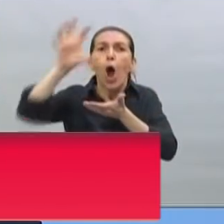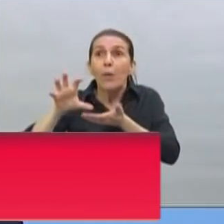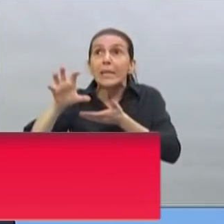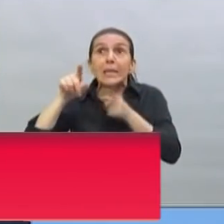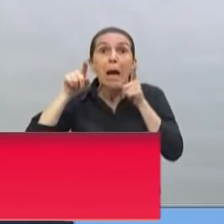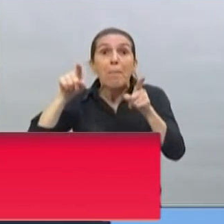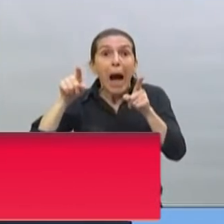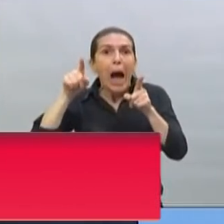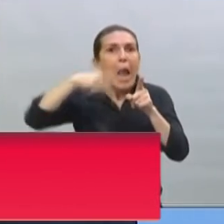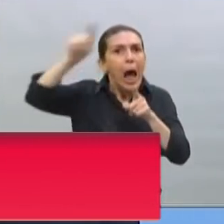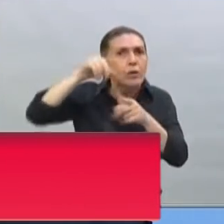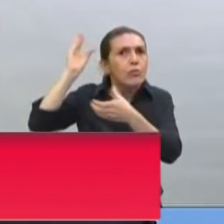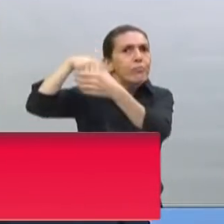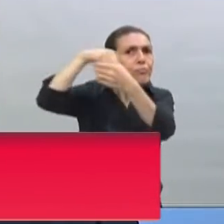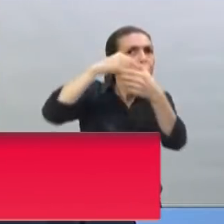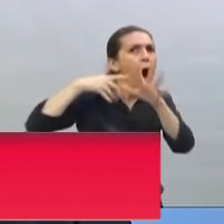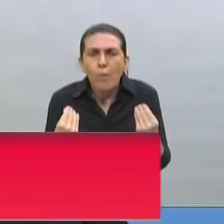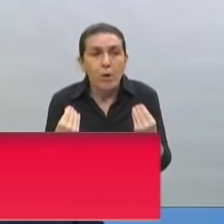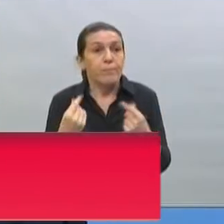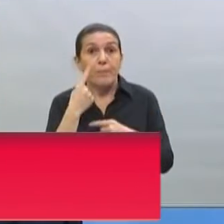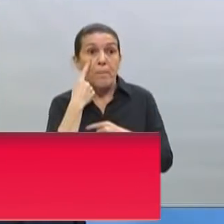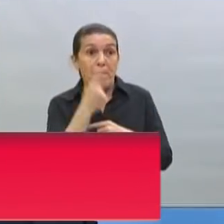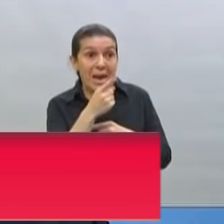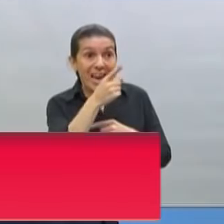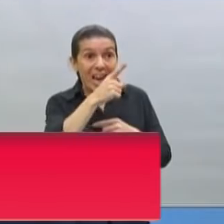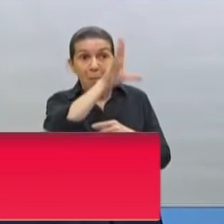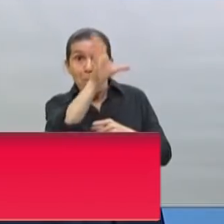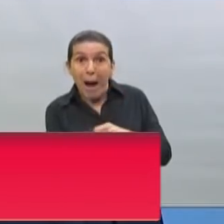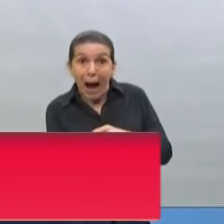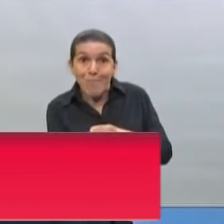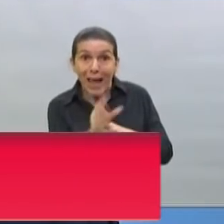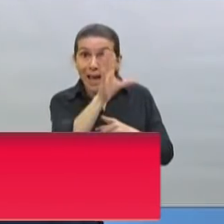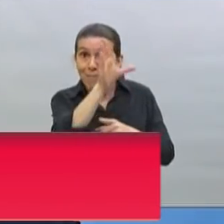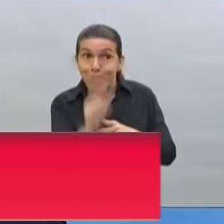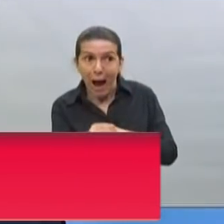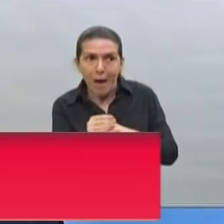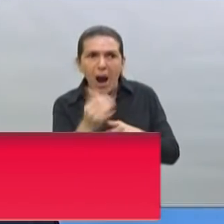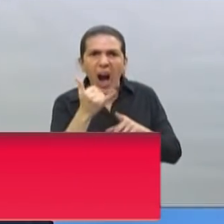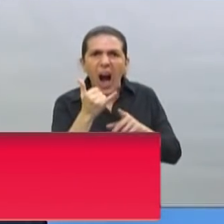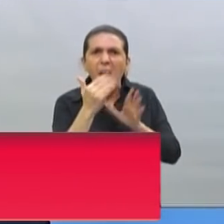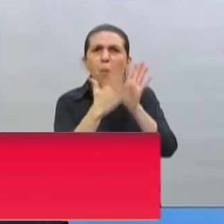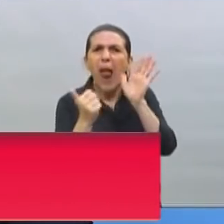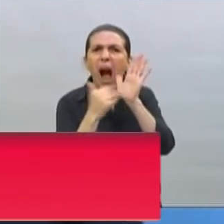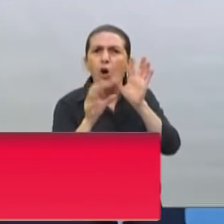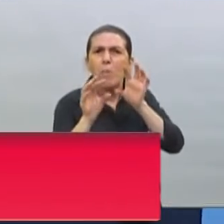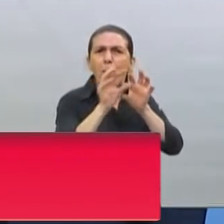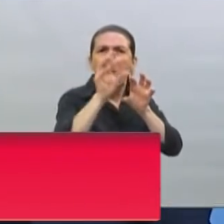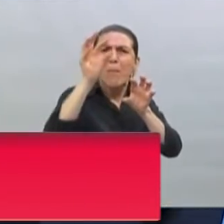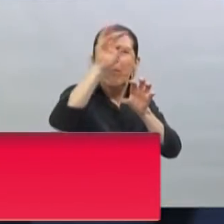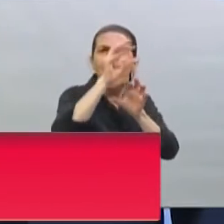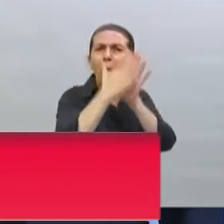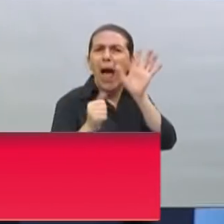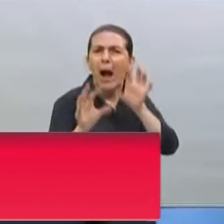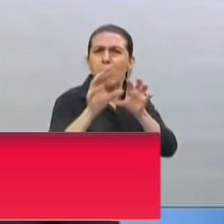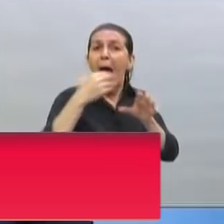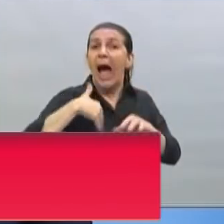puedan organizarse a la par de la Nación. Este mapa muestra muchas zonas blancas, muchas zonas en blanca. Es el mapa de la